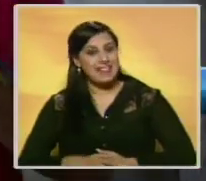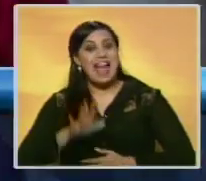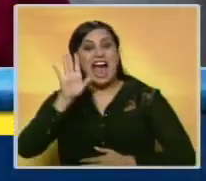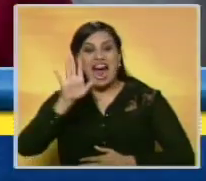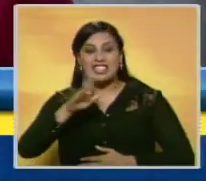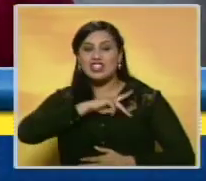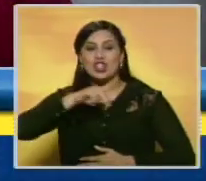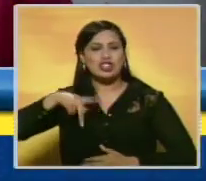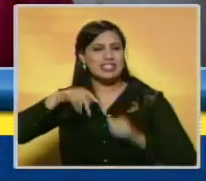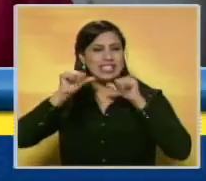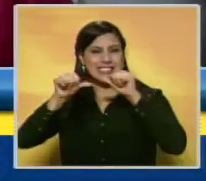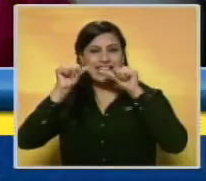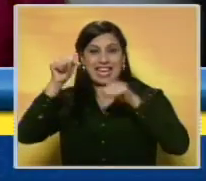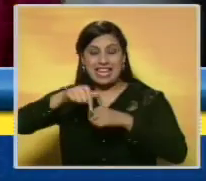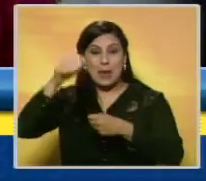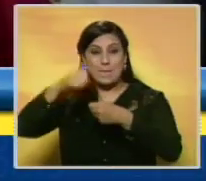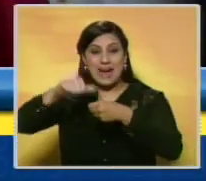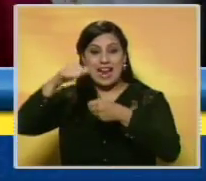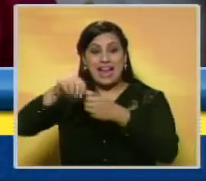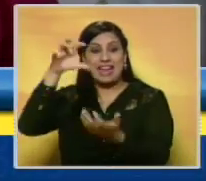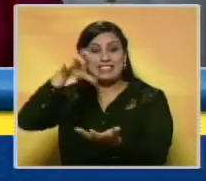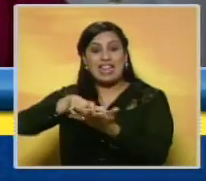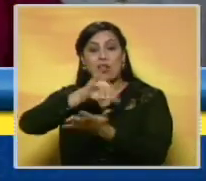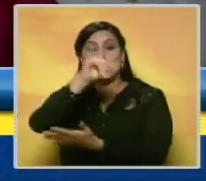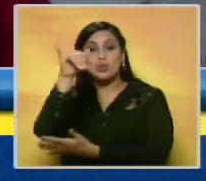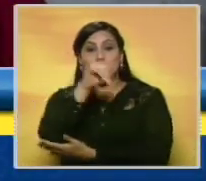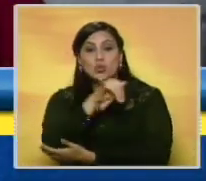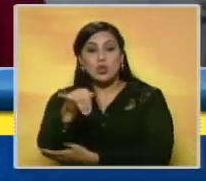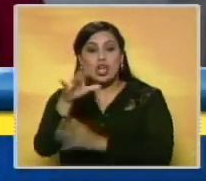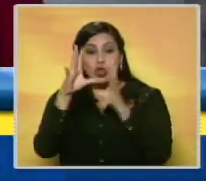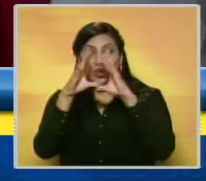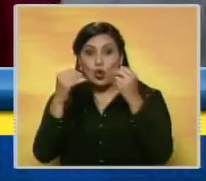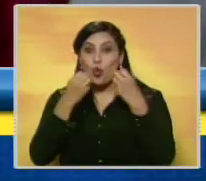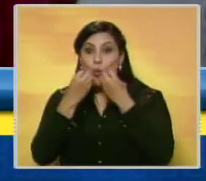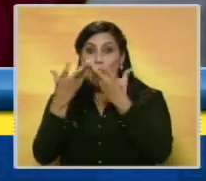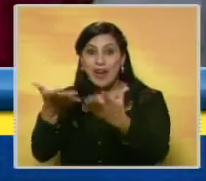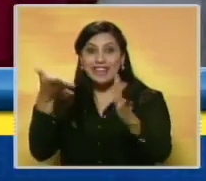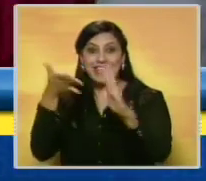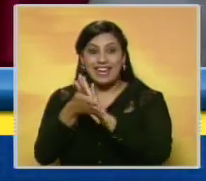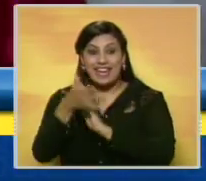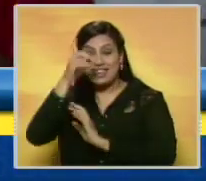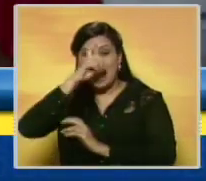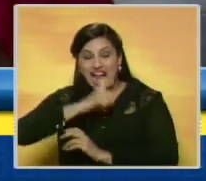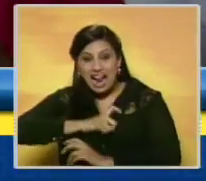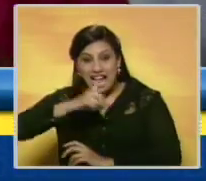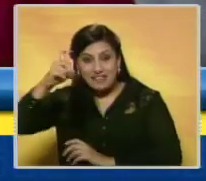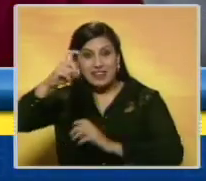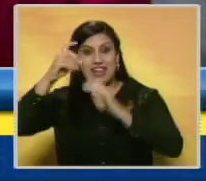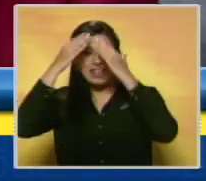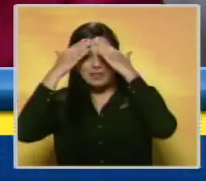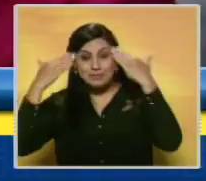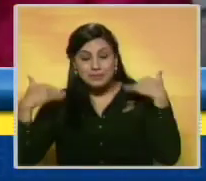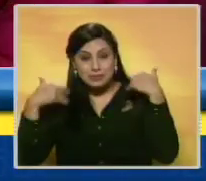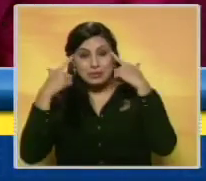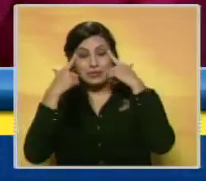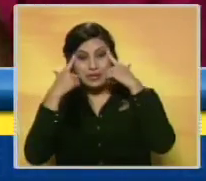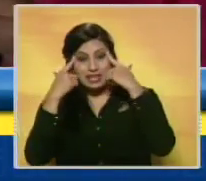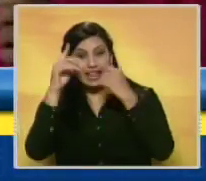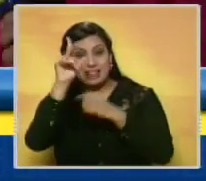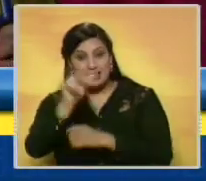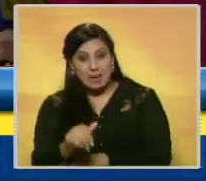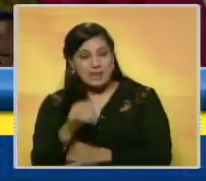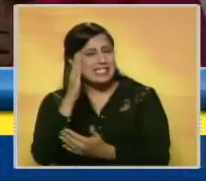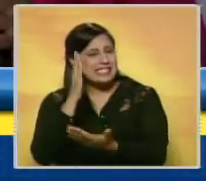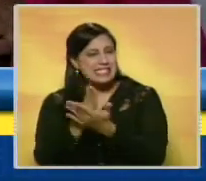Así es, nosotros continuamos desde aquí de Maracaibo a Estado de Zulia, llevándonos todas las incidencias. Esta 40ª novena Feria de la Virgen de Chiquinquirá,